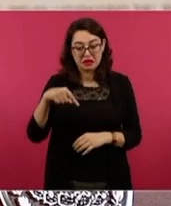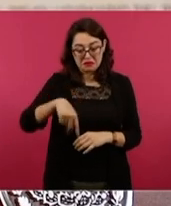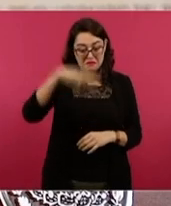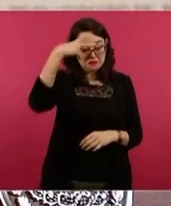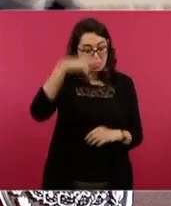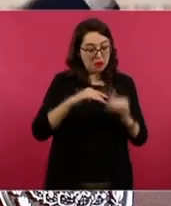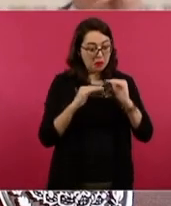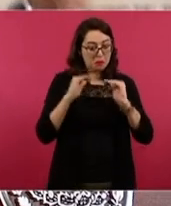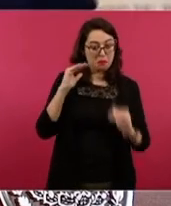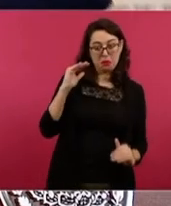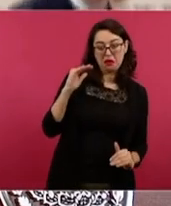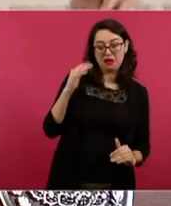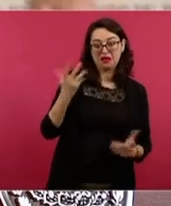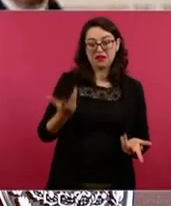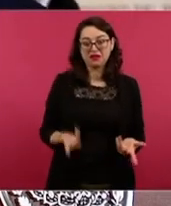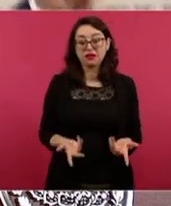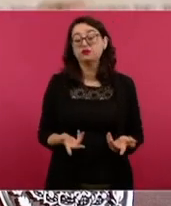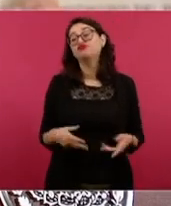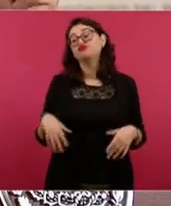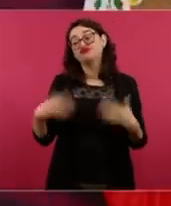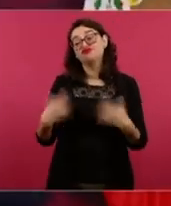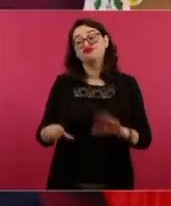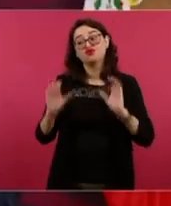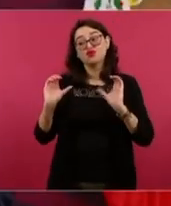y engañaron con eso.